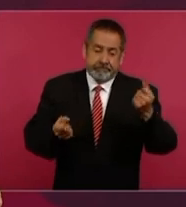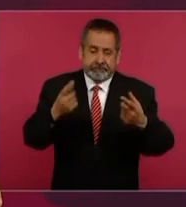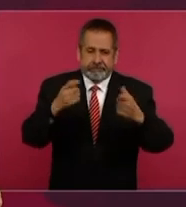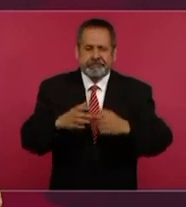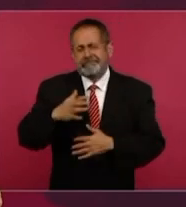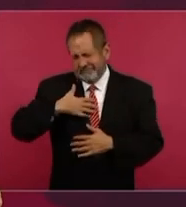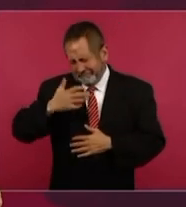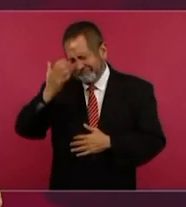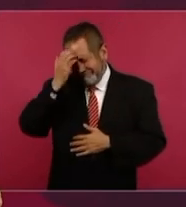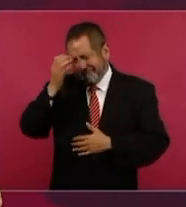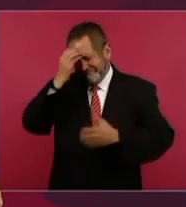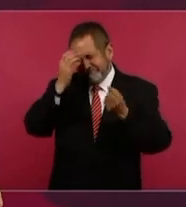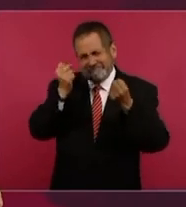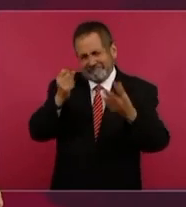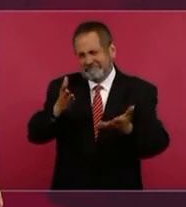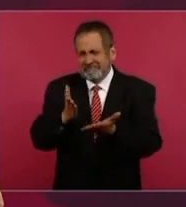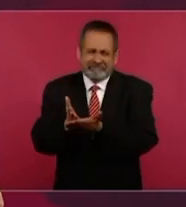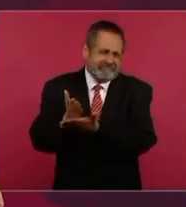conozco muchos casos